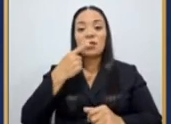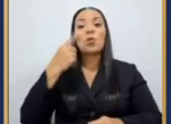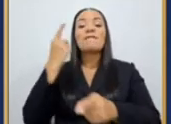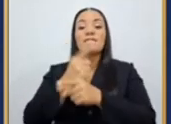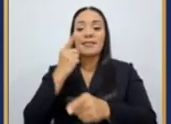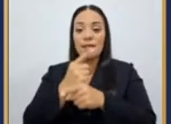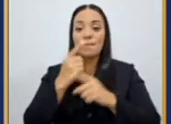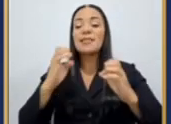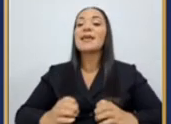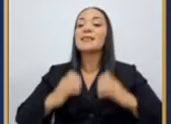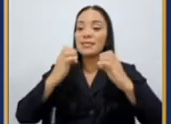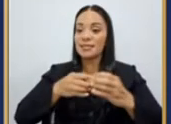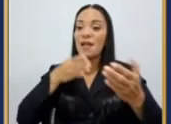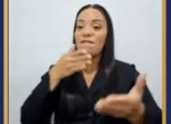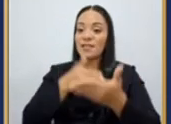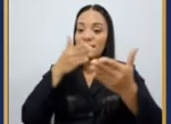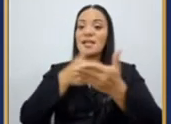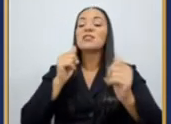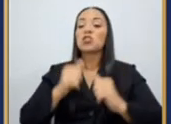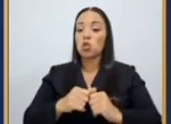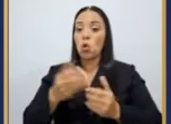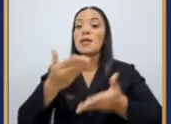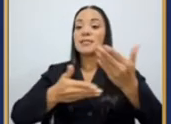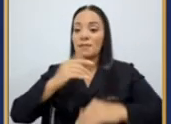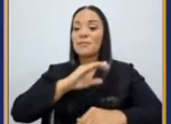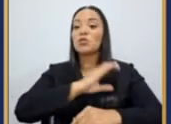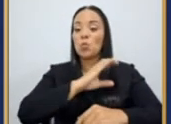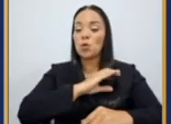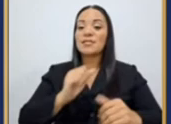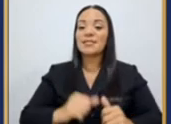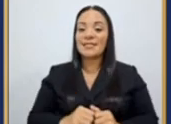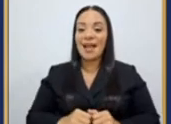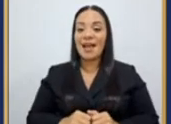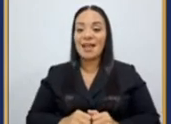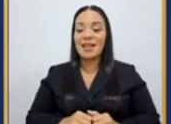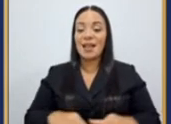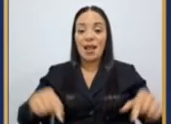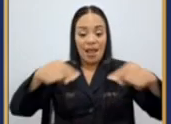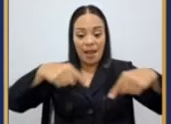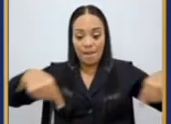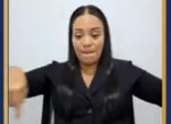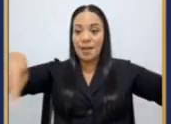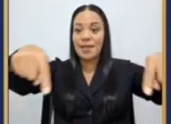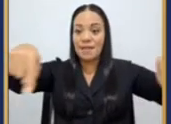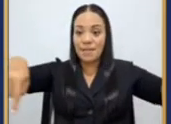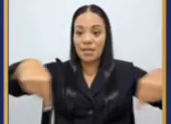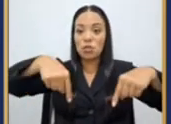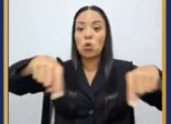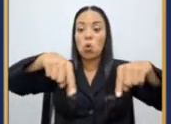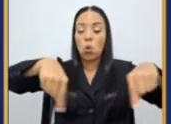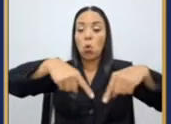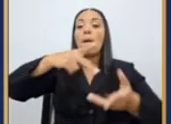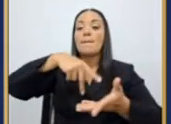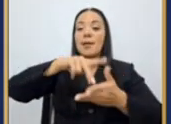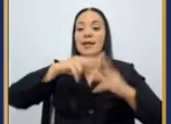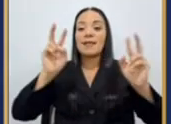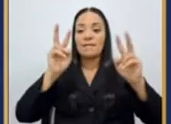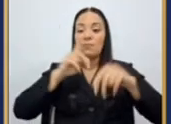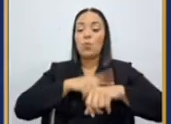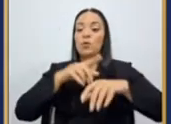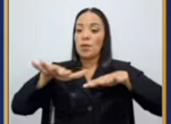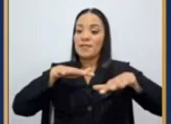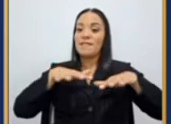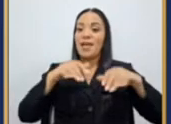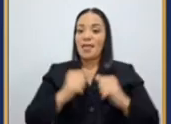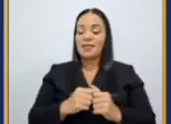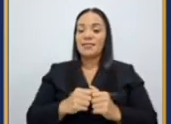existe afectación en Buenos Cabos del servicio policial en el perímetro inmediato del parque viva cuando se realizan actividades